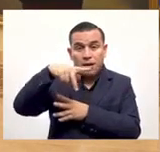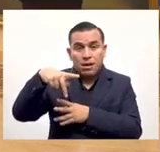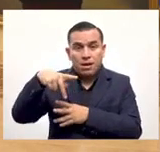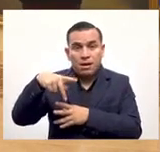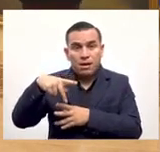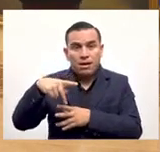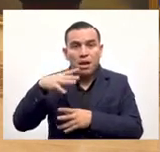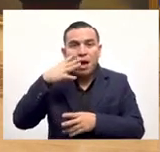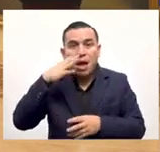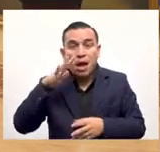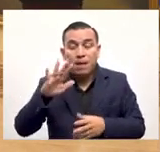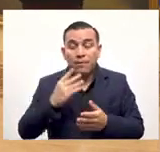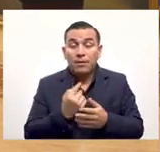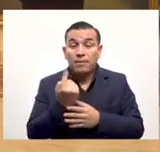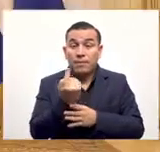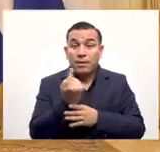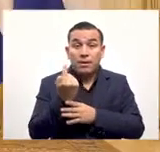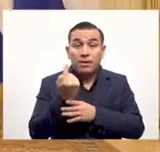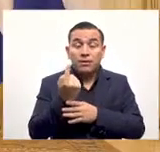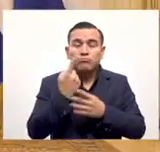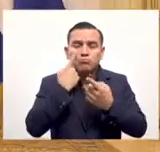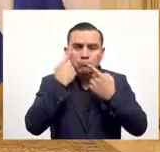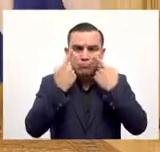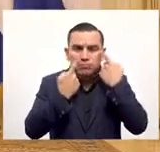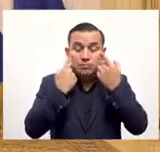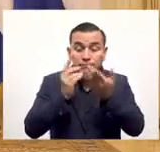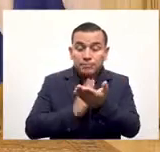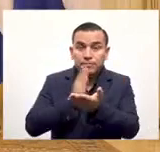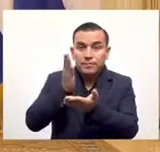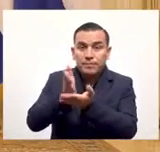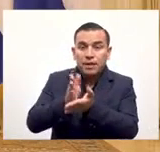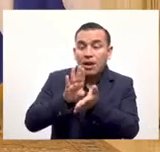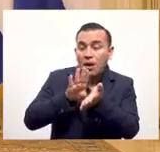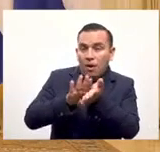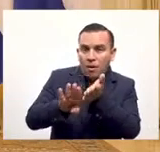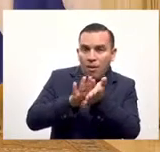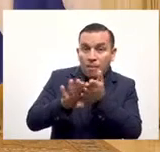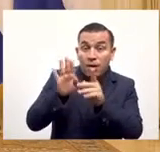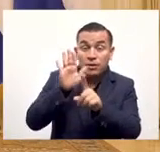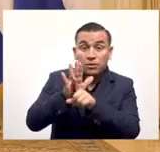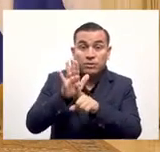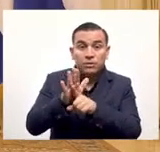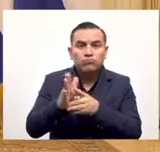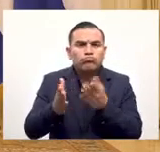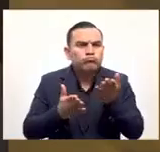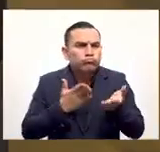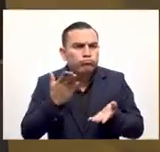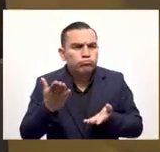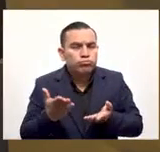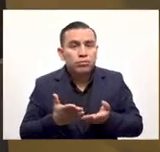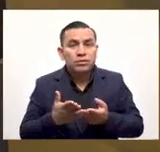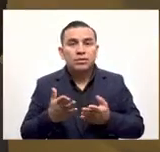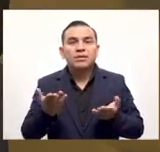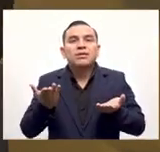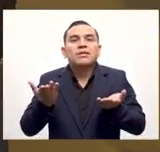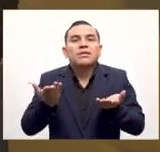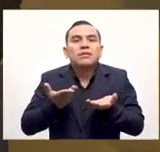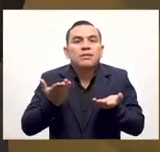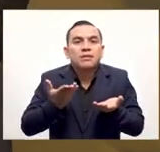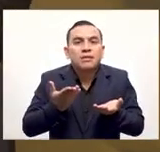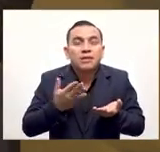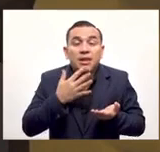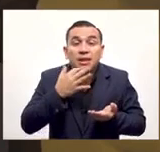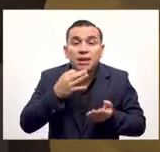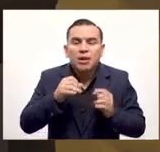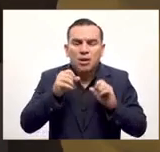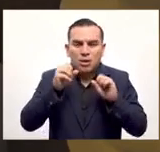aplicación por si llega un salvadoreño o llega un turista o llega un inversionista a comprarle su negocio o a pedirle un servicio